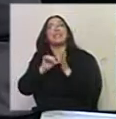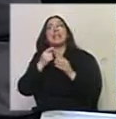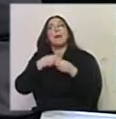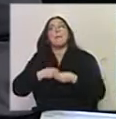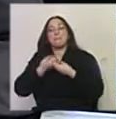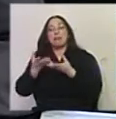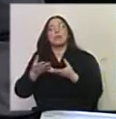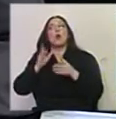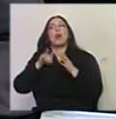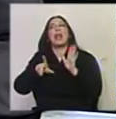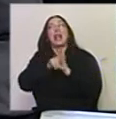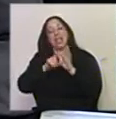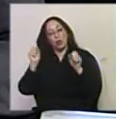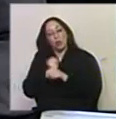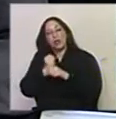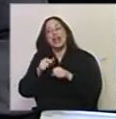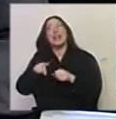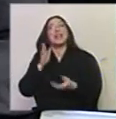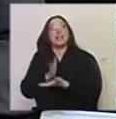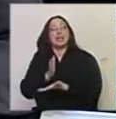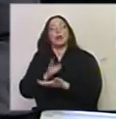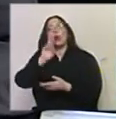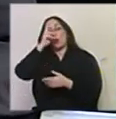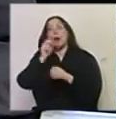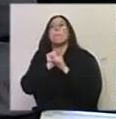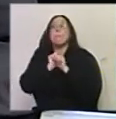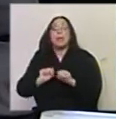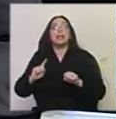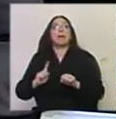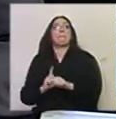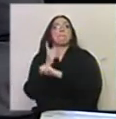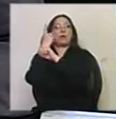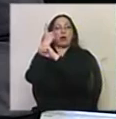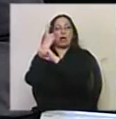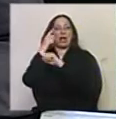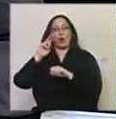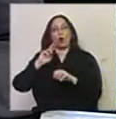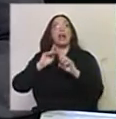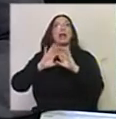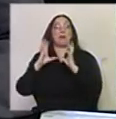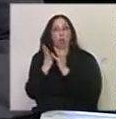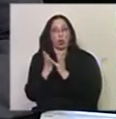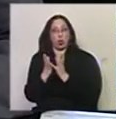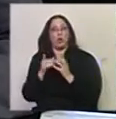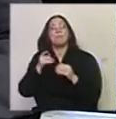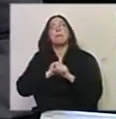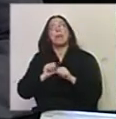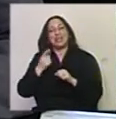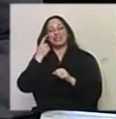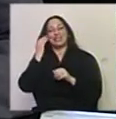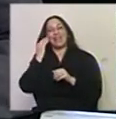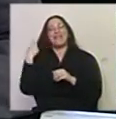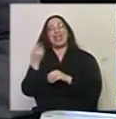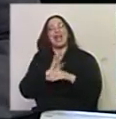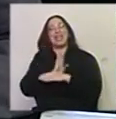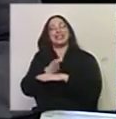concreta el ejercicio de este derecho. Bueno, Uruguay podría ser pionero en esta materia. Habida cuenta de la accesibilidad, además que hemos venido